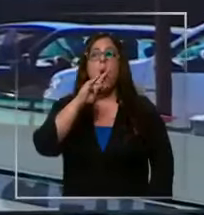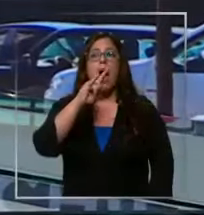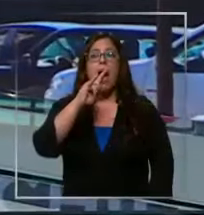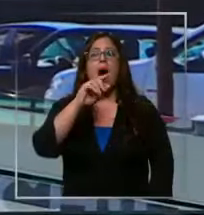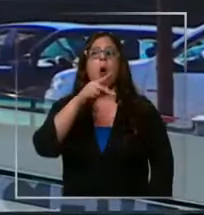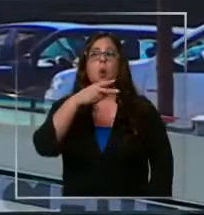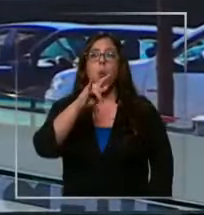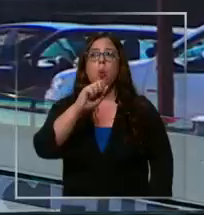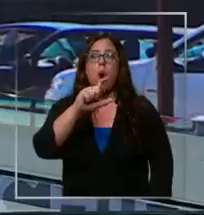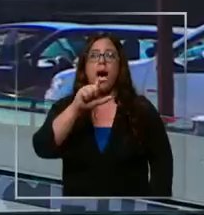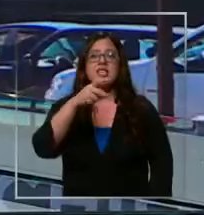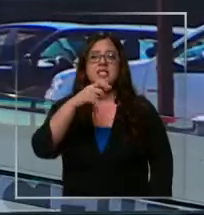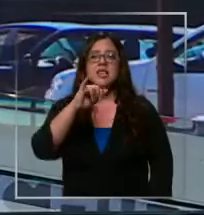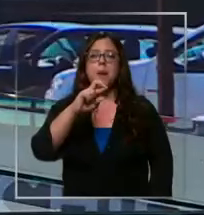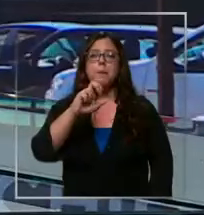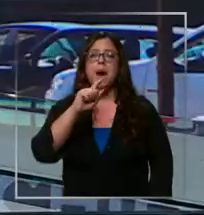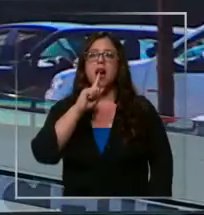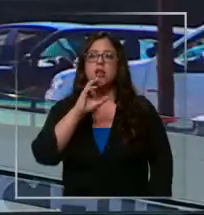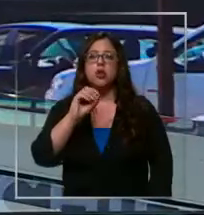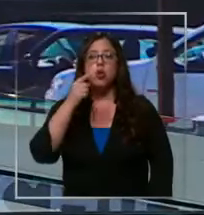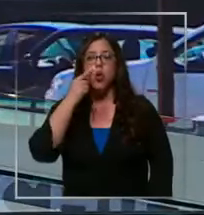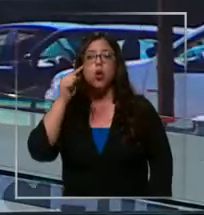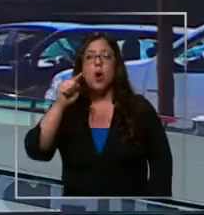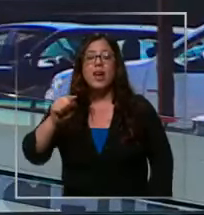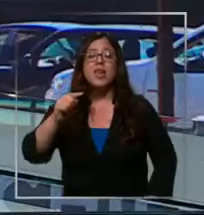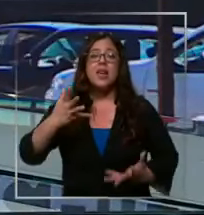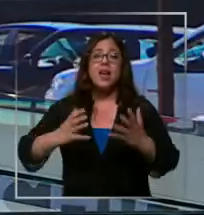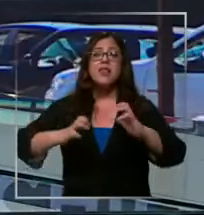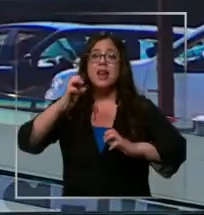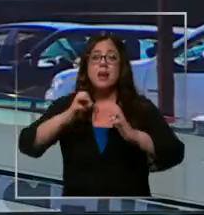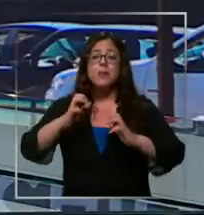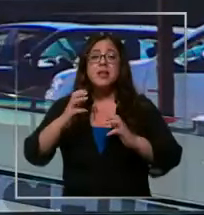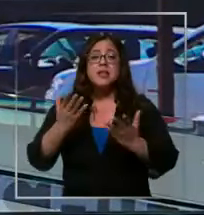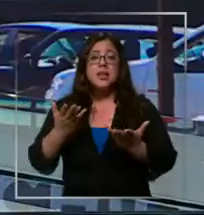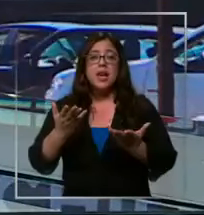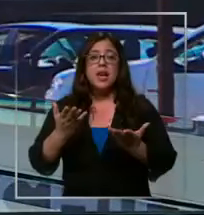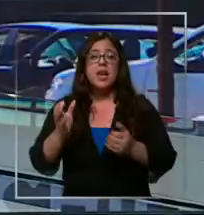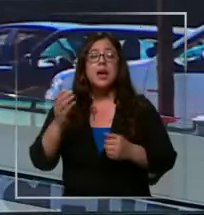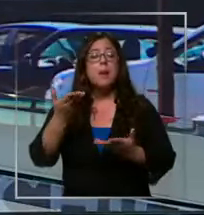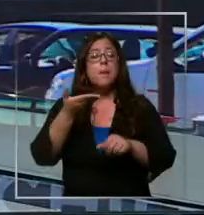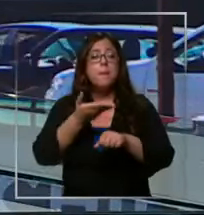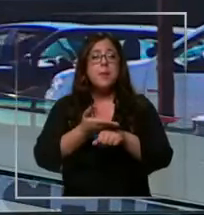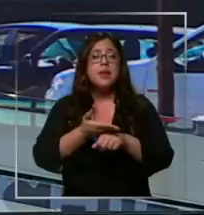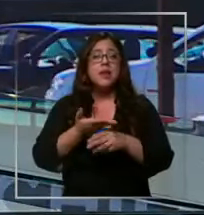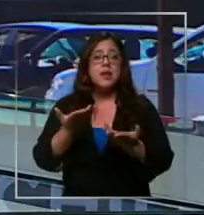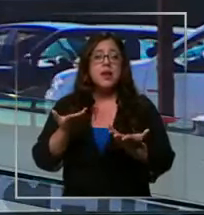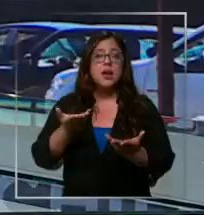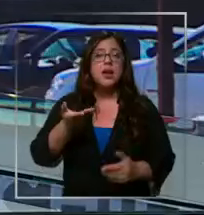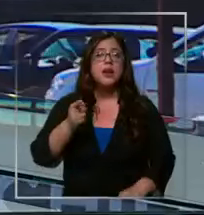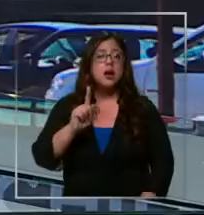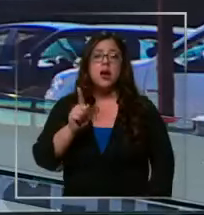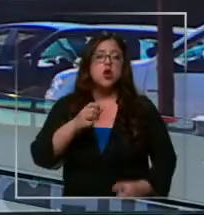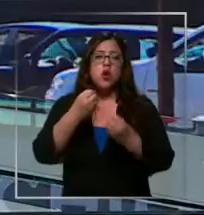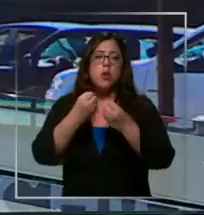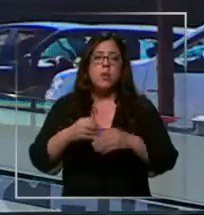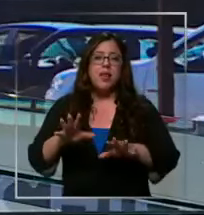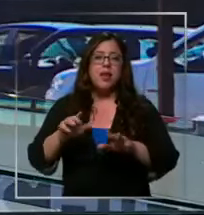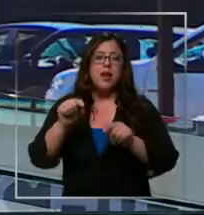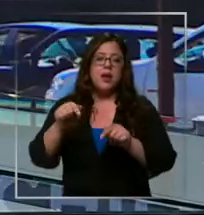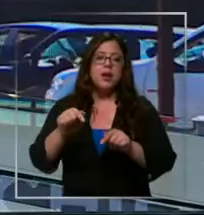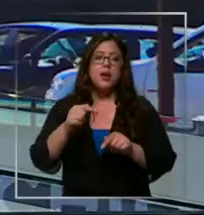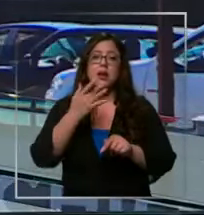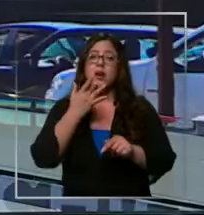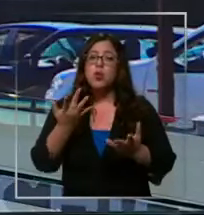más de una década. Desde la empresa piden al gobierno tomar medidas para evitar el cierre, pues significaría la pérdida de más de 2.500